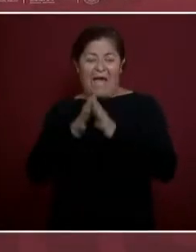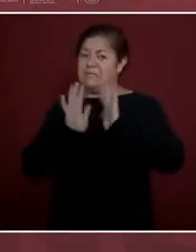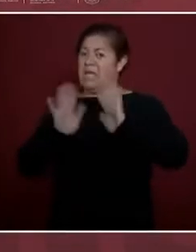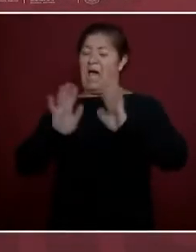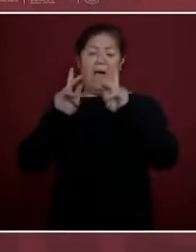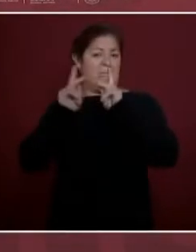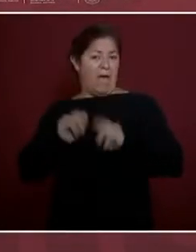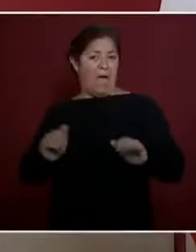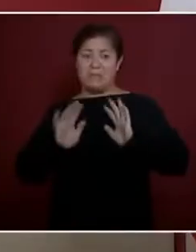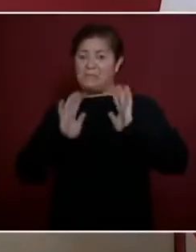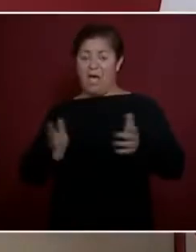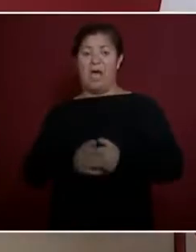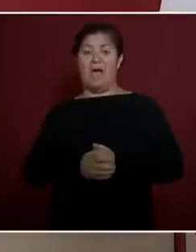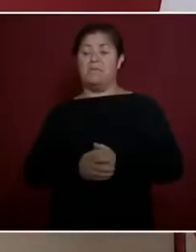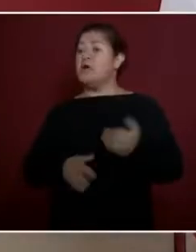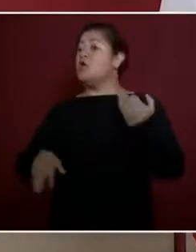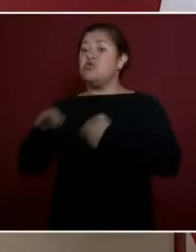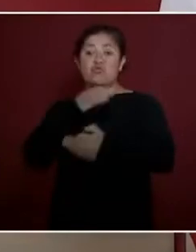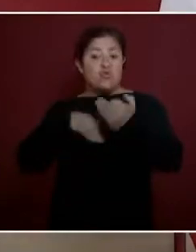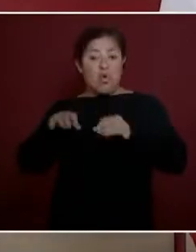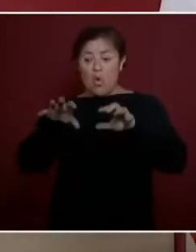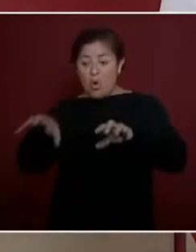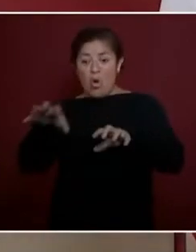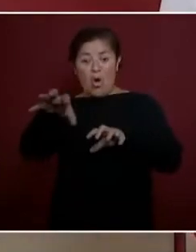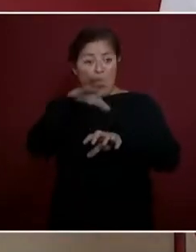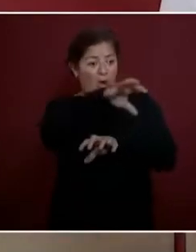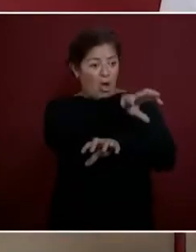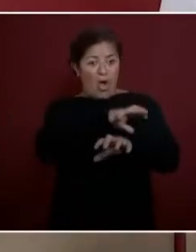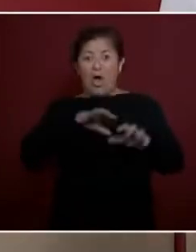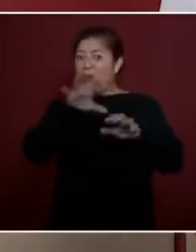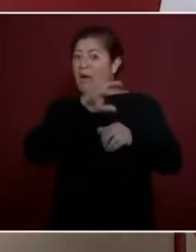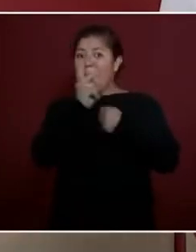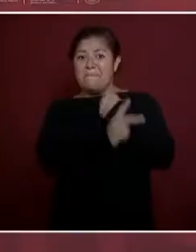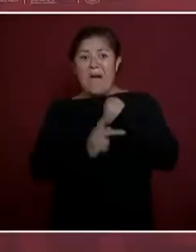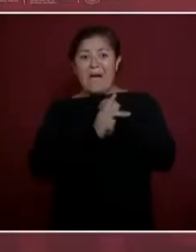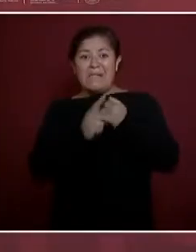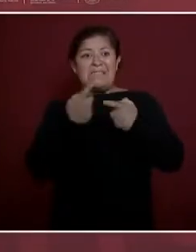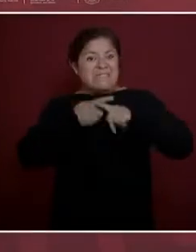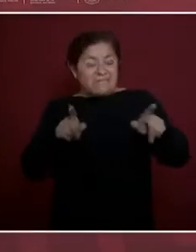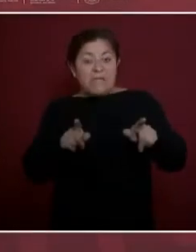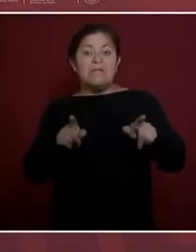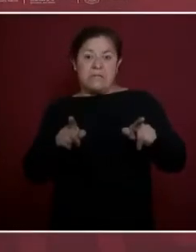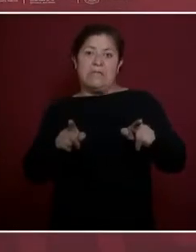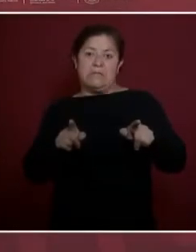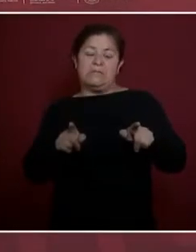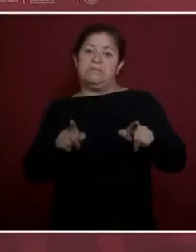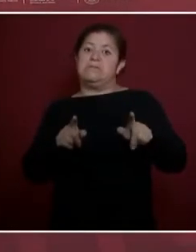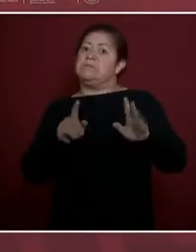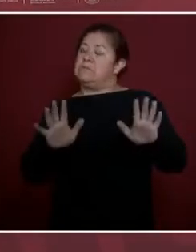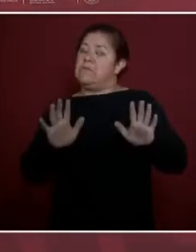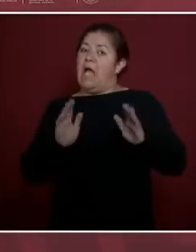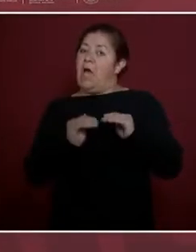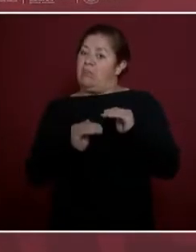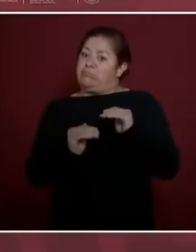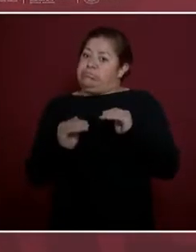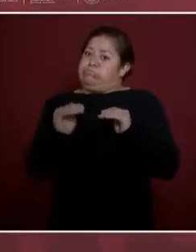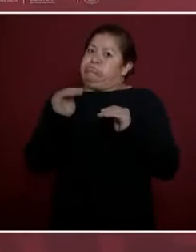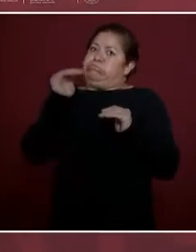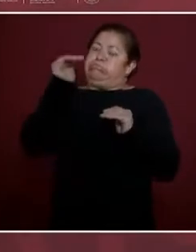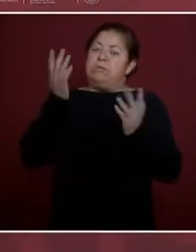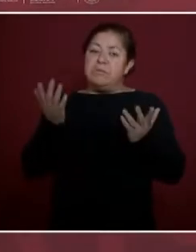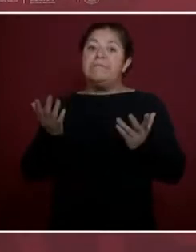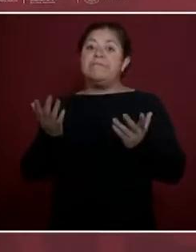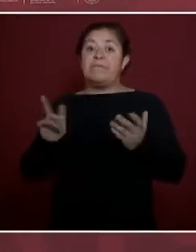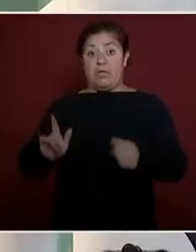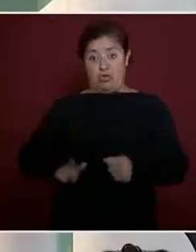recuperarnos todos, que los gobiernos se puedan dedicar por entero